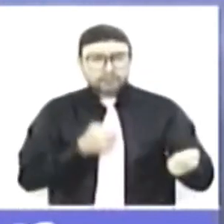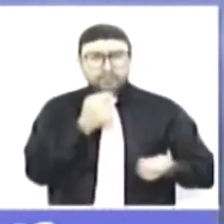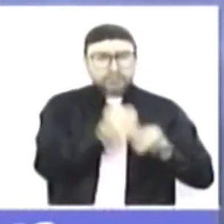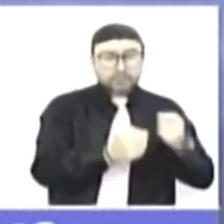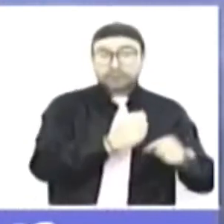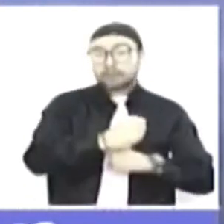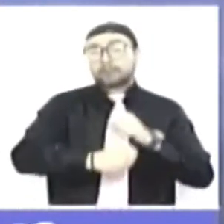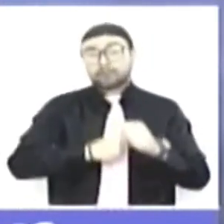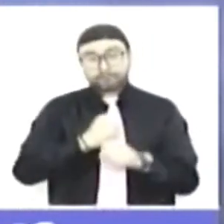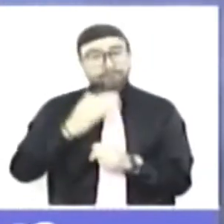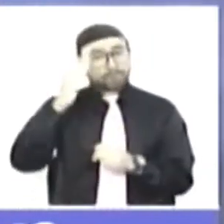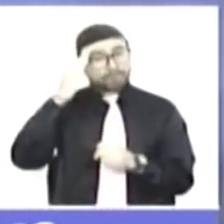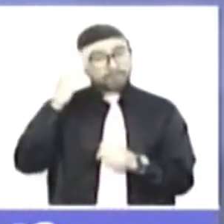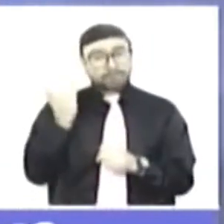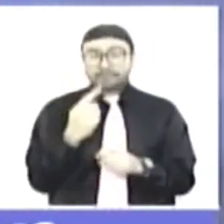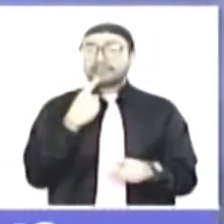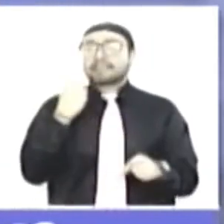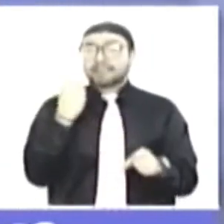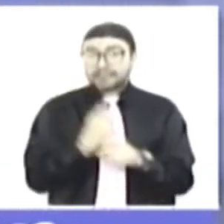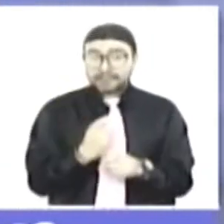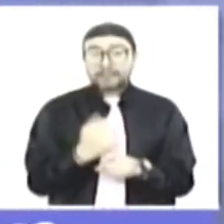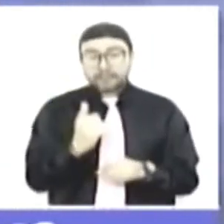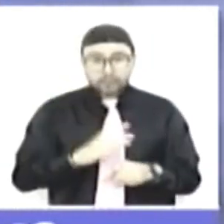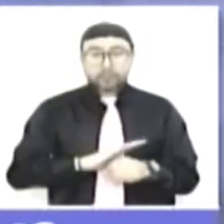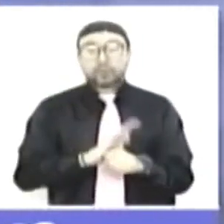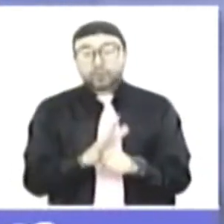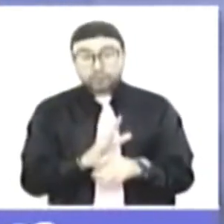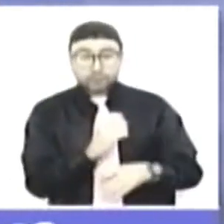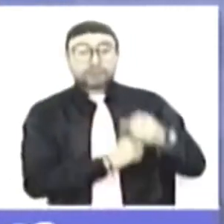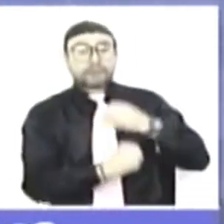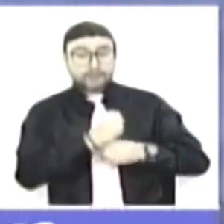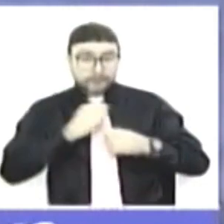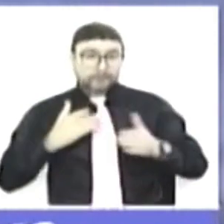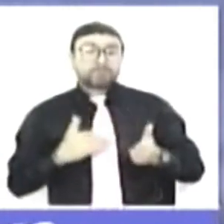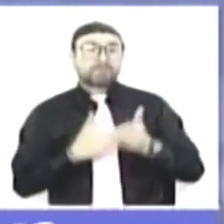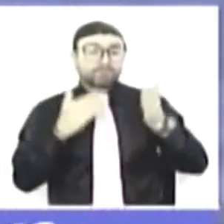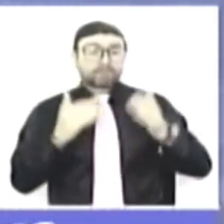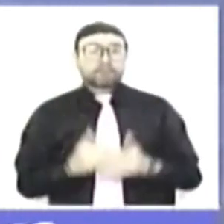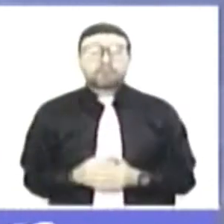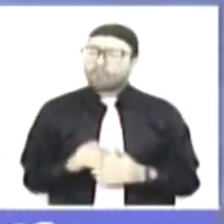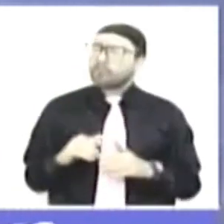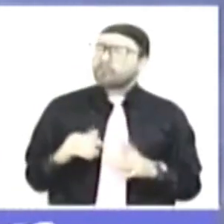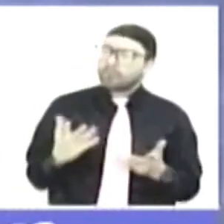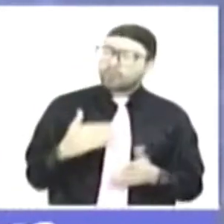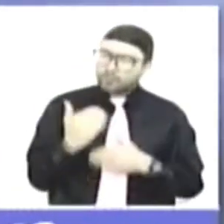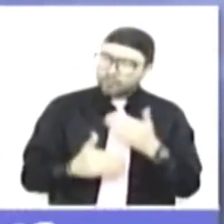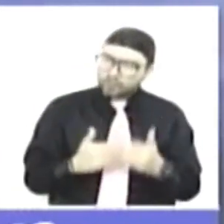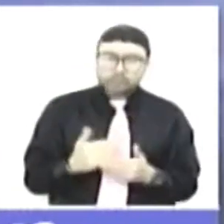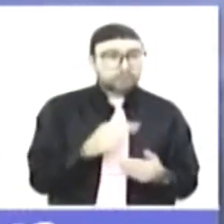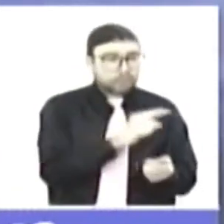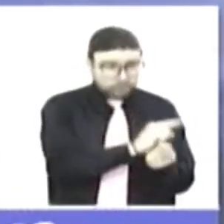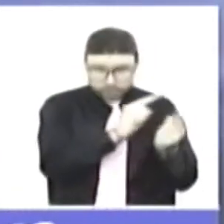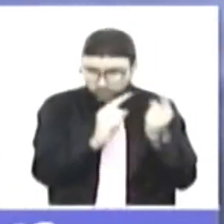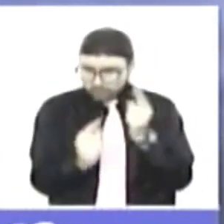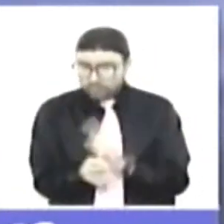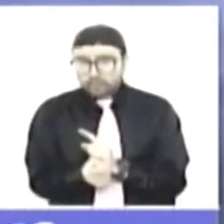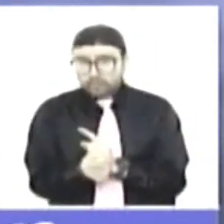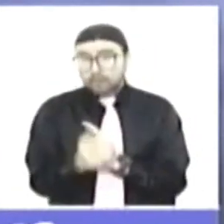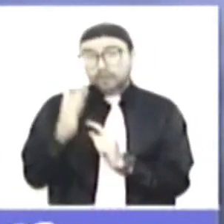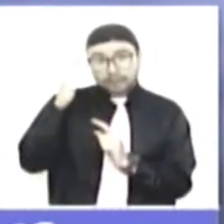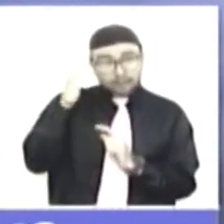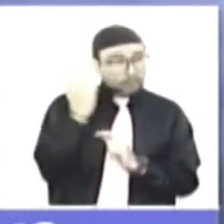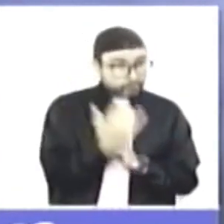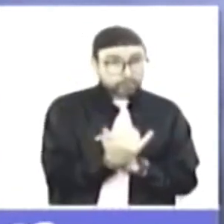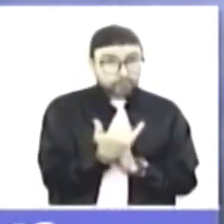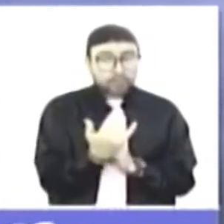después del choque del COVID del año pasado. Doctor Daniel, ¿cómo ha sido ese proceso de modernización? Si bien se sabe que en esta